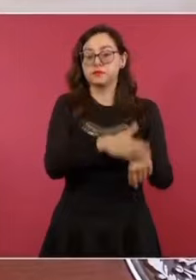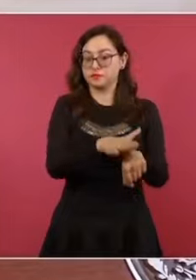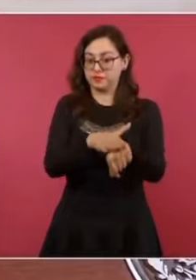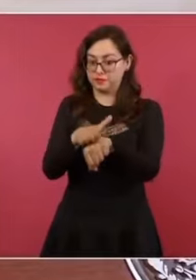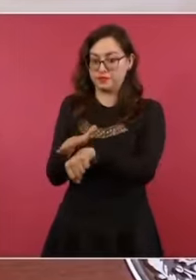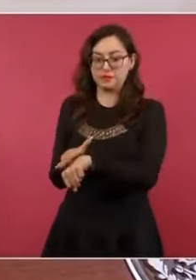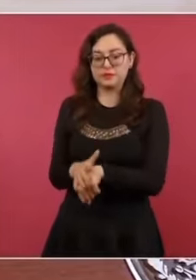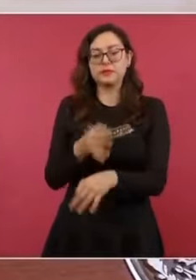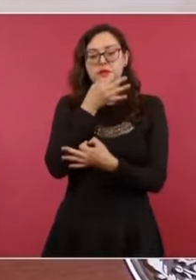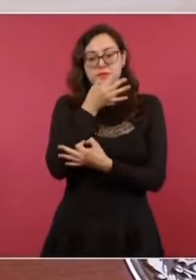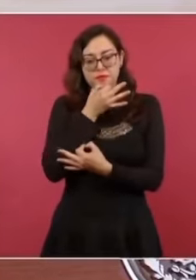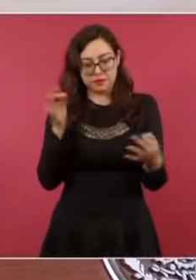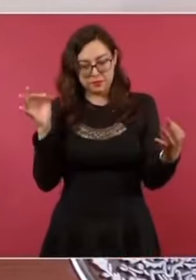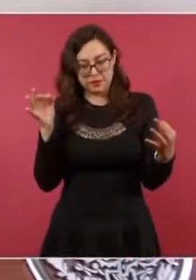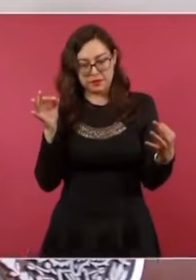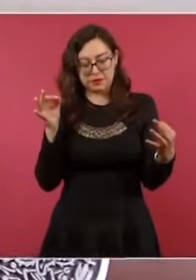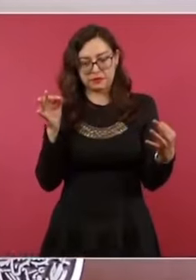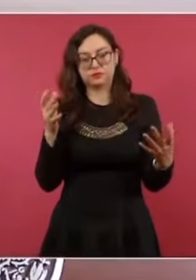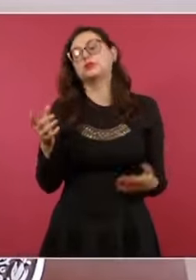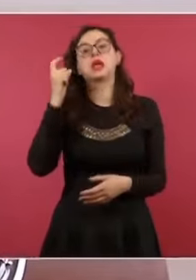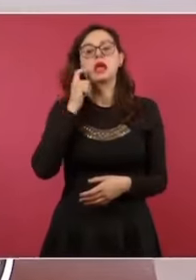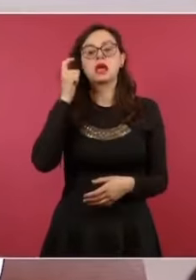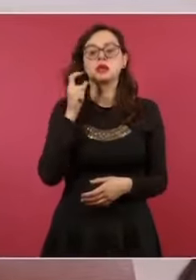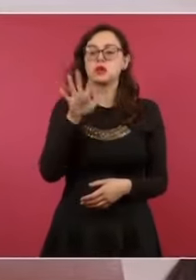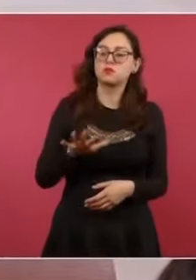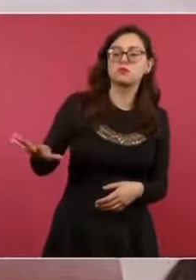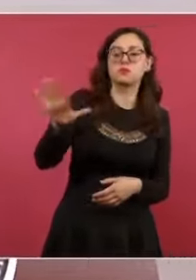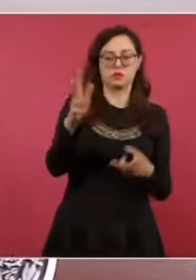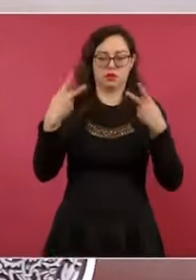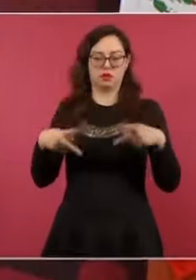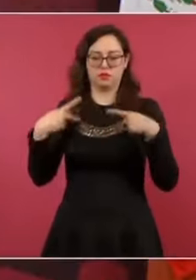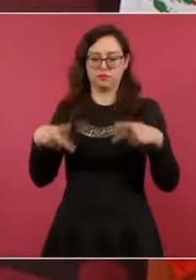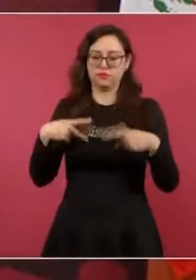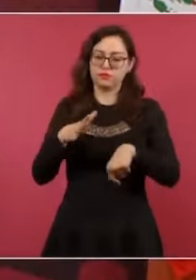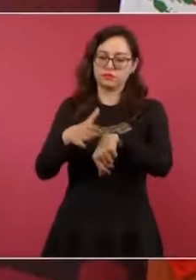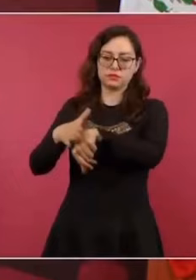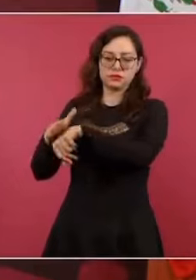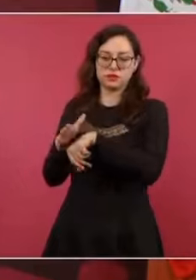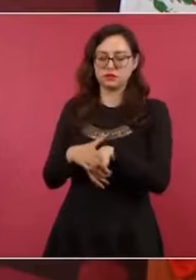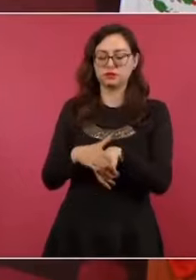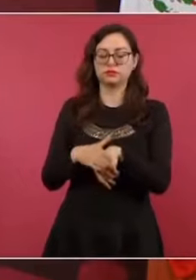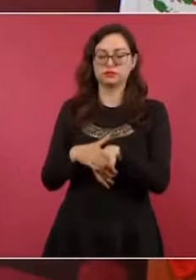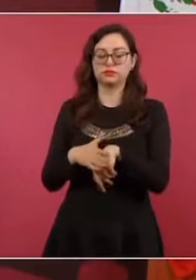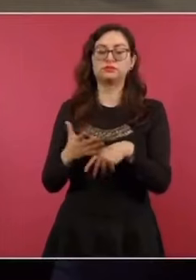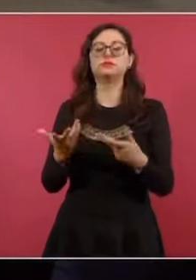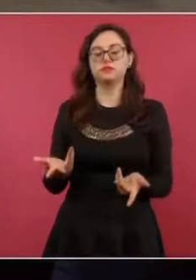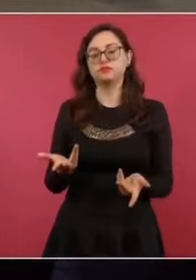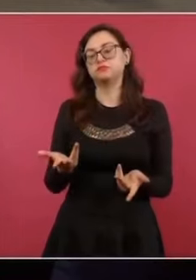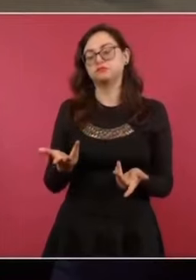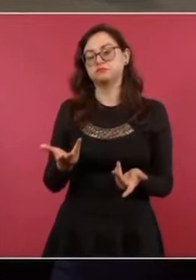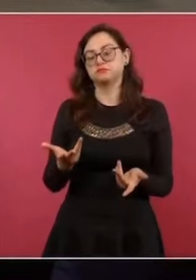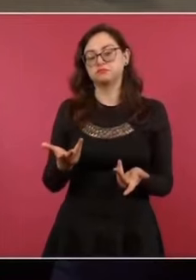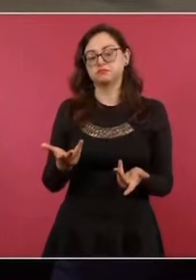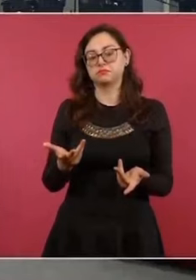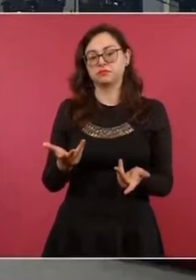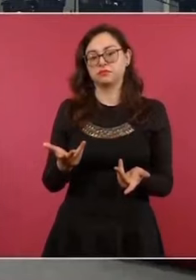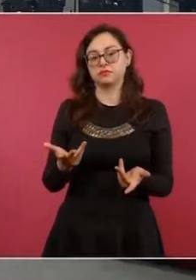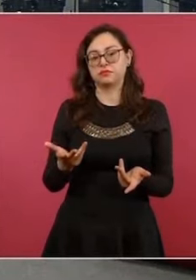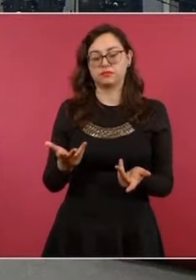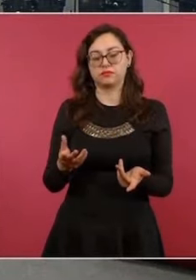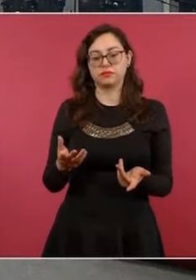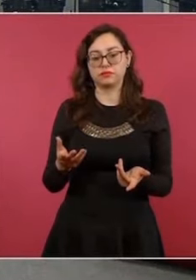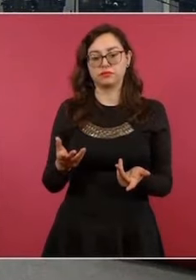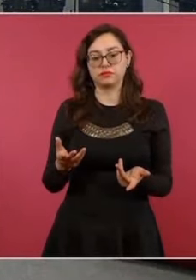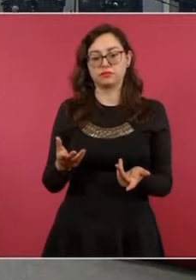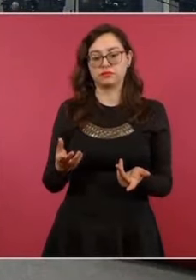la gente de Guerrero, en especial a los que viven muy cerca